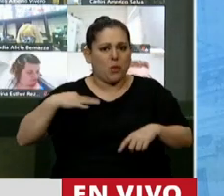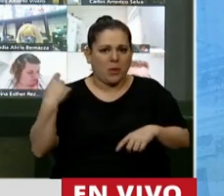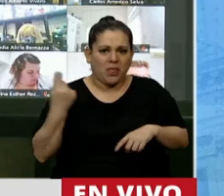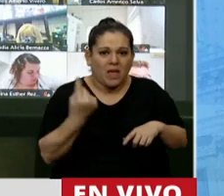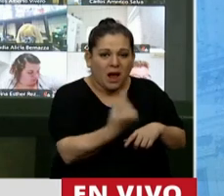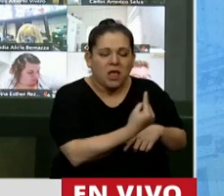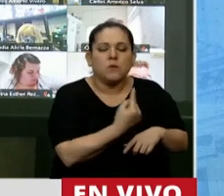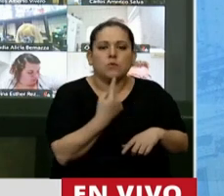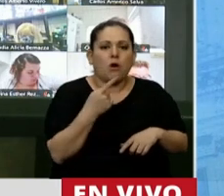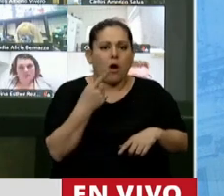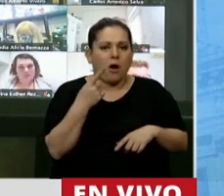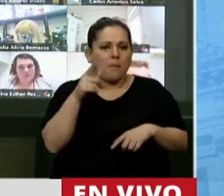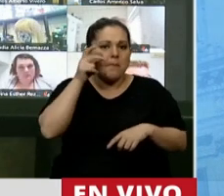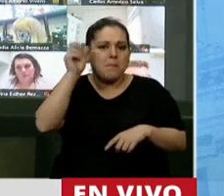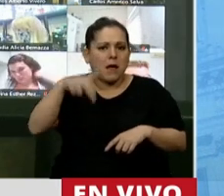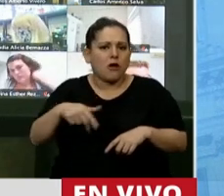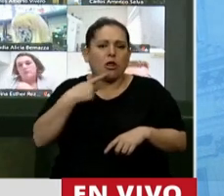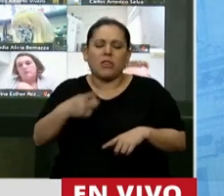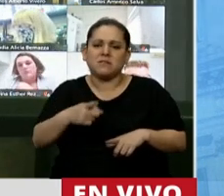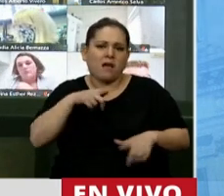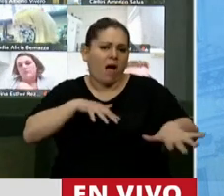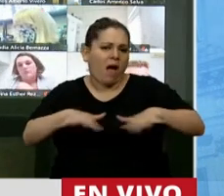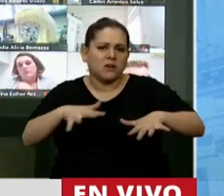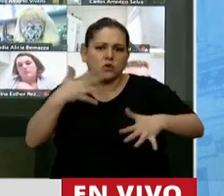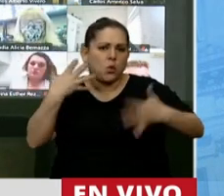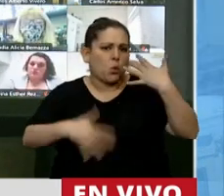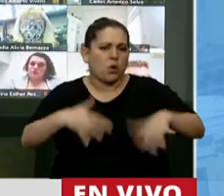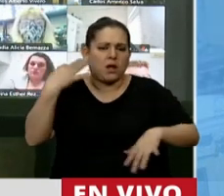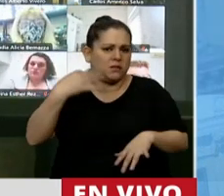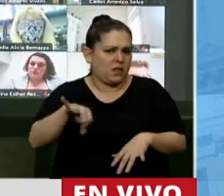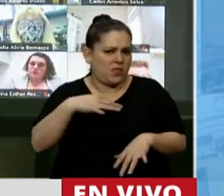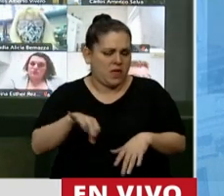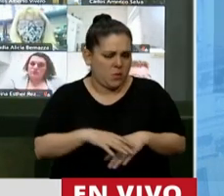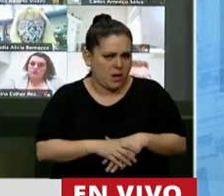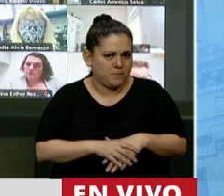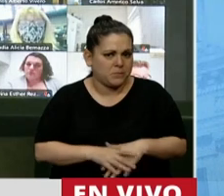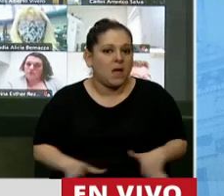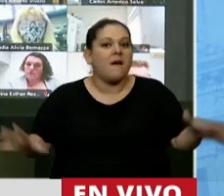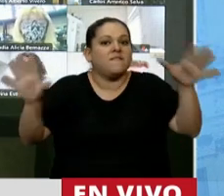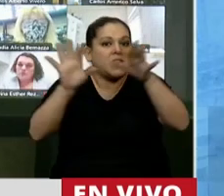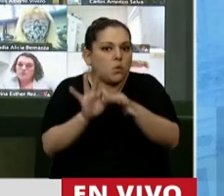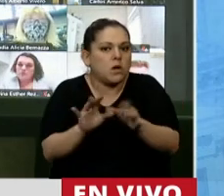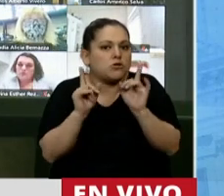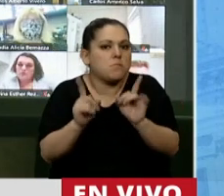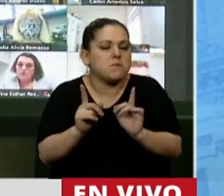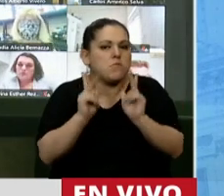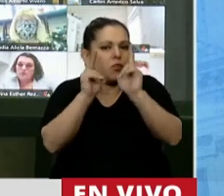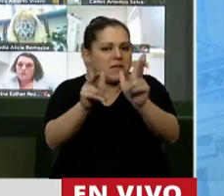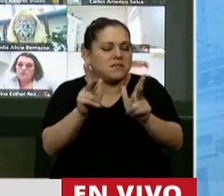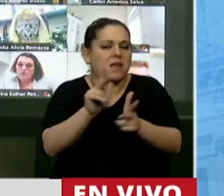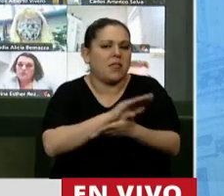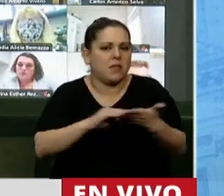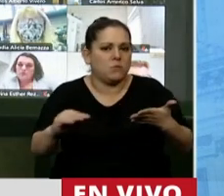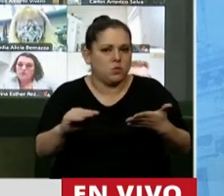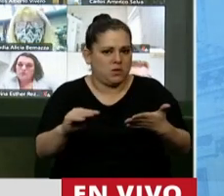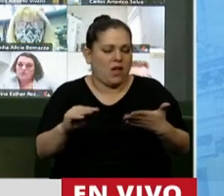proclamaba la necesidad de reacciones urgentes. Y la vinculación, como bien decían los diputados de la izquierda,